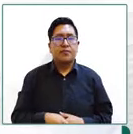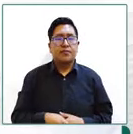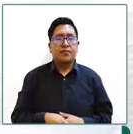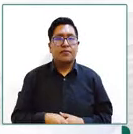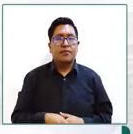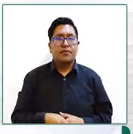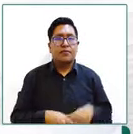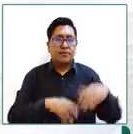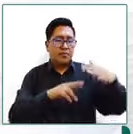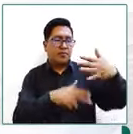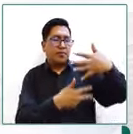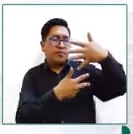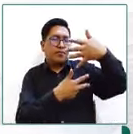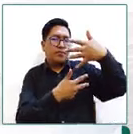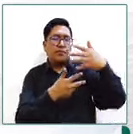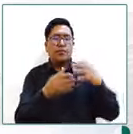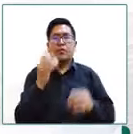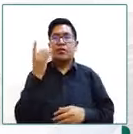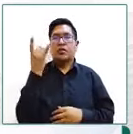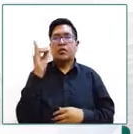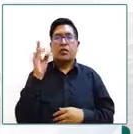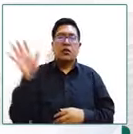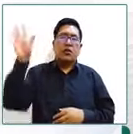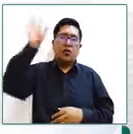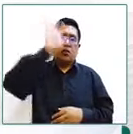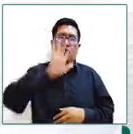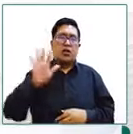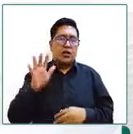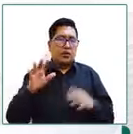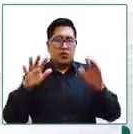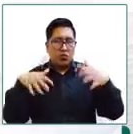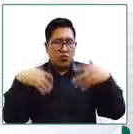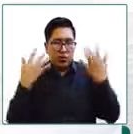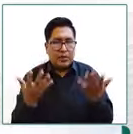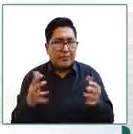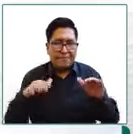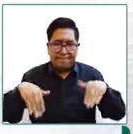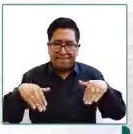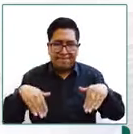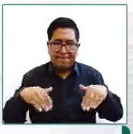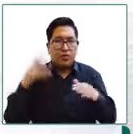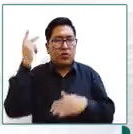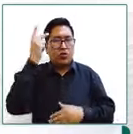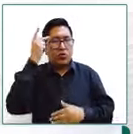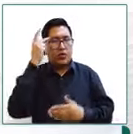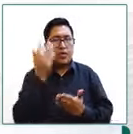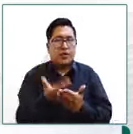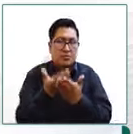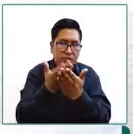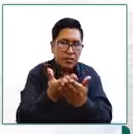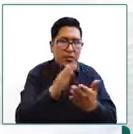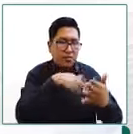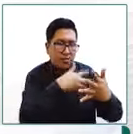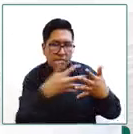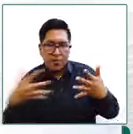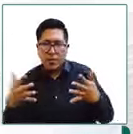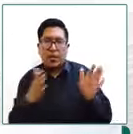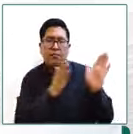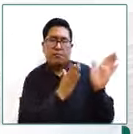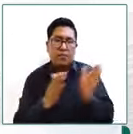existe a nivel nacional bueno no existe a nivel nacional con políticas planes y programas de fortalecimiento familiar